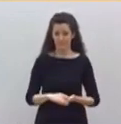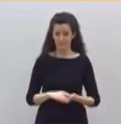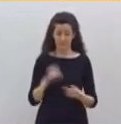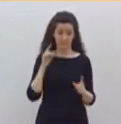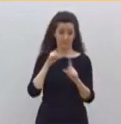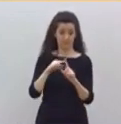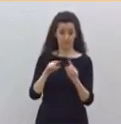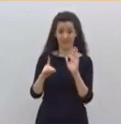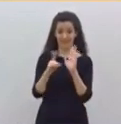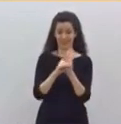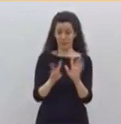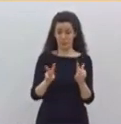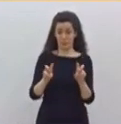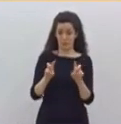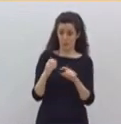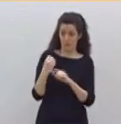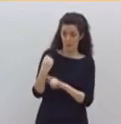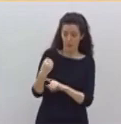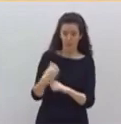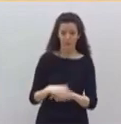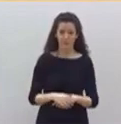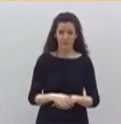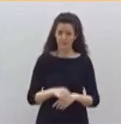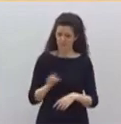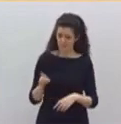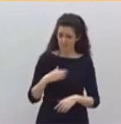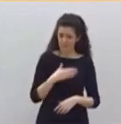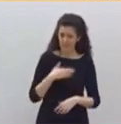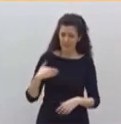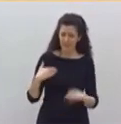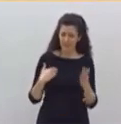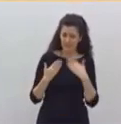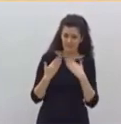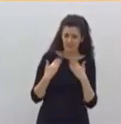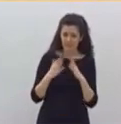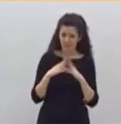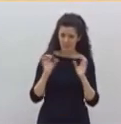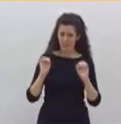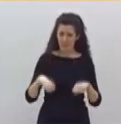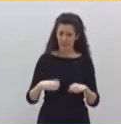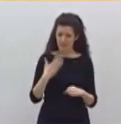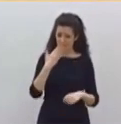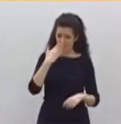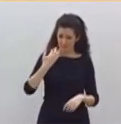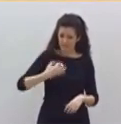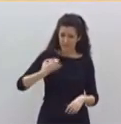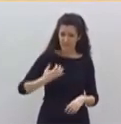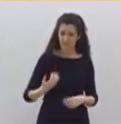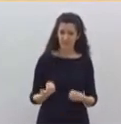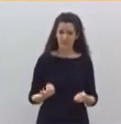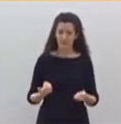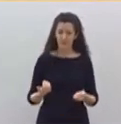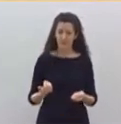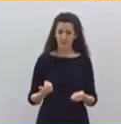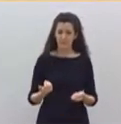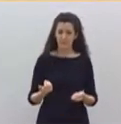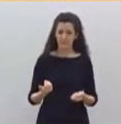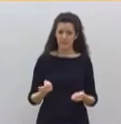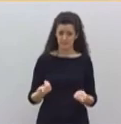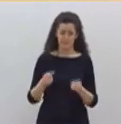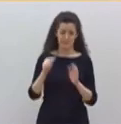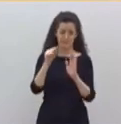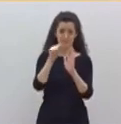Ese es el espíritu de pacto y diálogo, de corazón, con el que quiere responder a nuestra generosidad al apoyar estas medidas, además, bastante